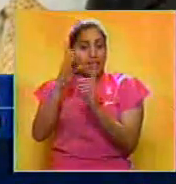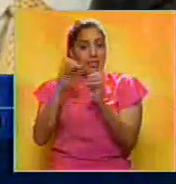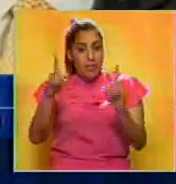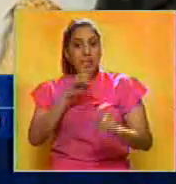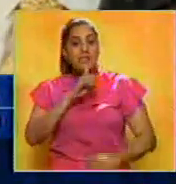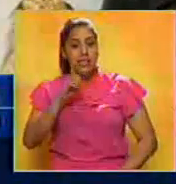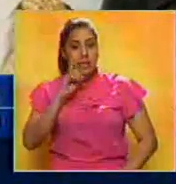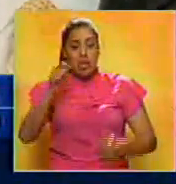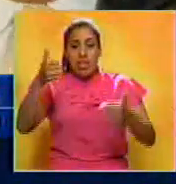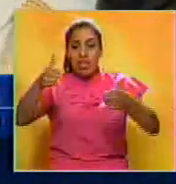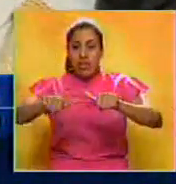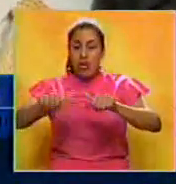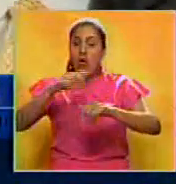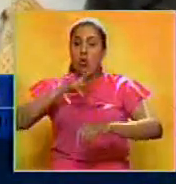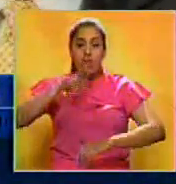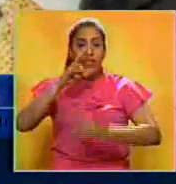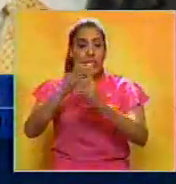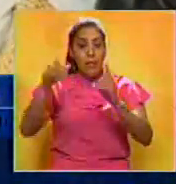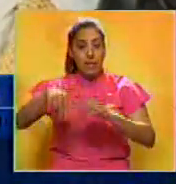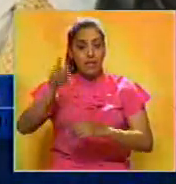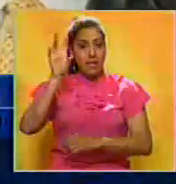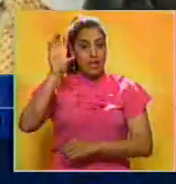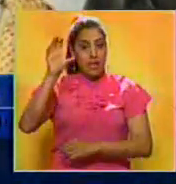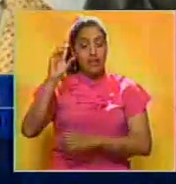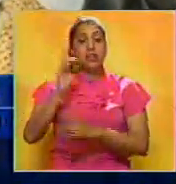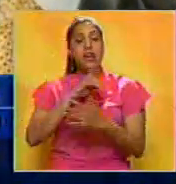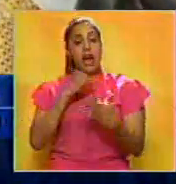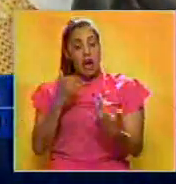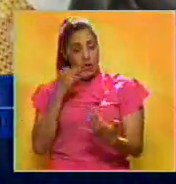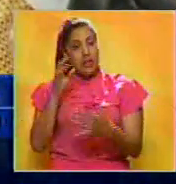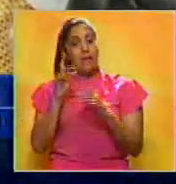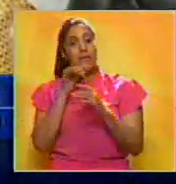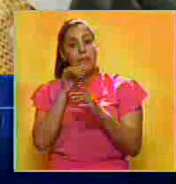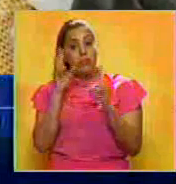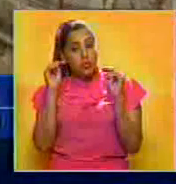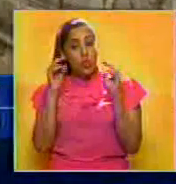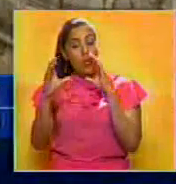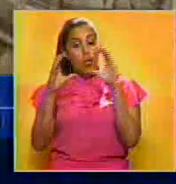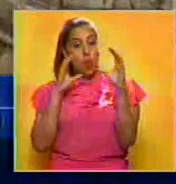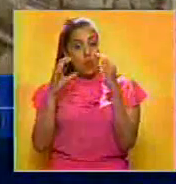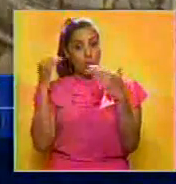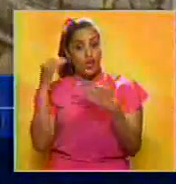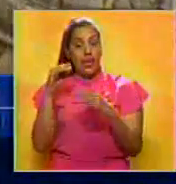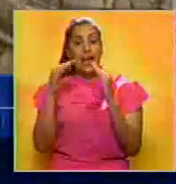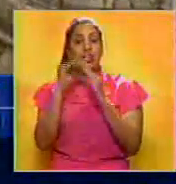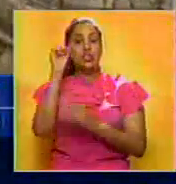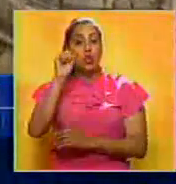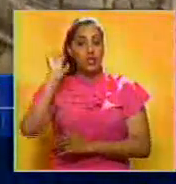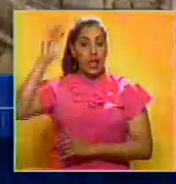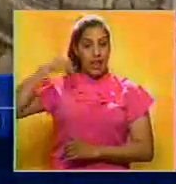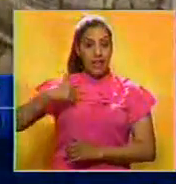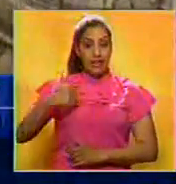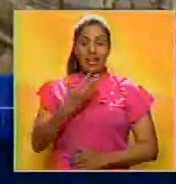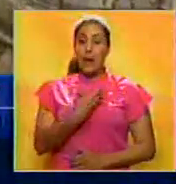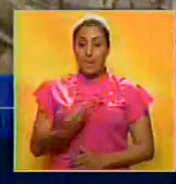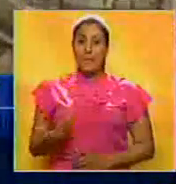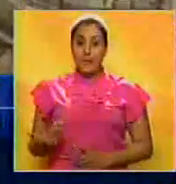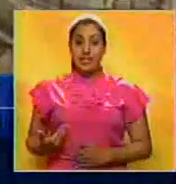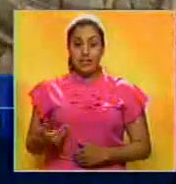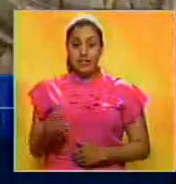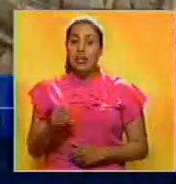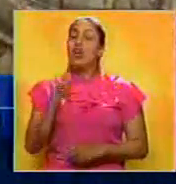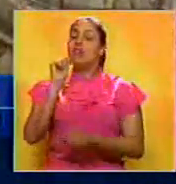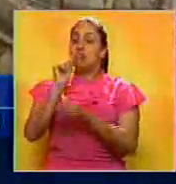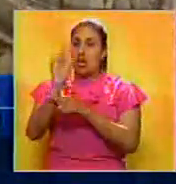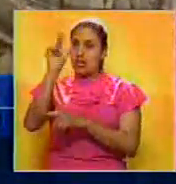aceleran el deterioro de la gobernabilidad democrática en el país. Asimismo, según un comunicado de la Casa Rosada, el presidente de Argentina, Mauricio Macri,